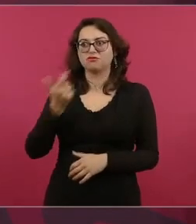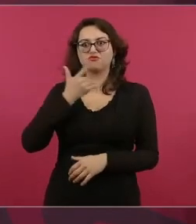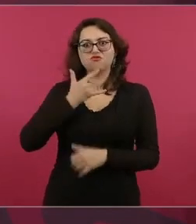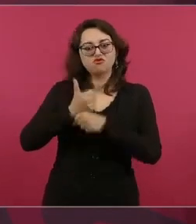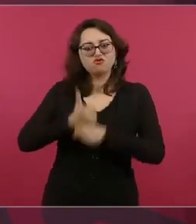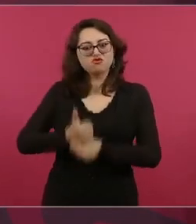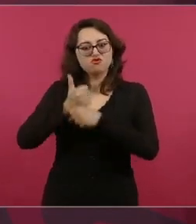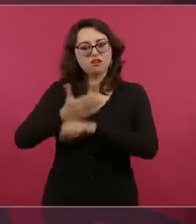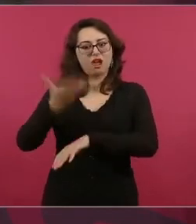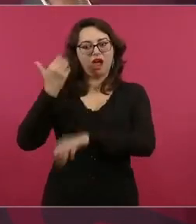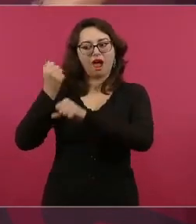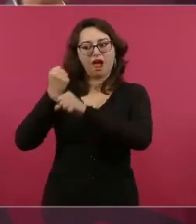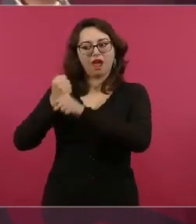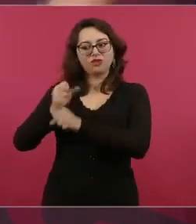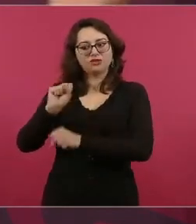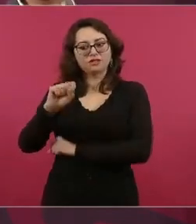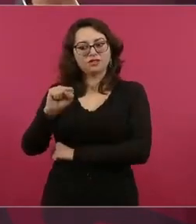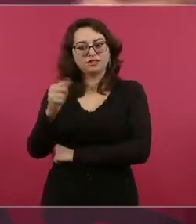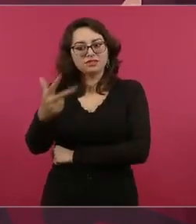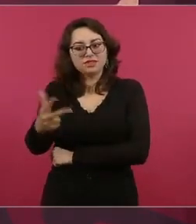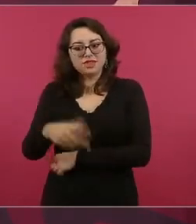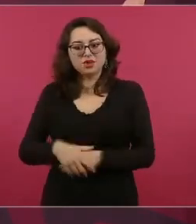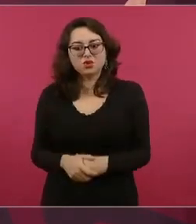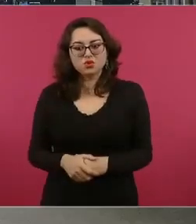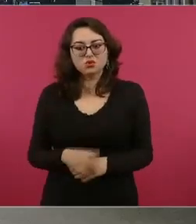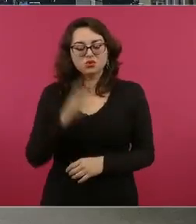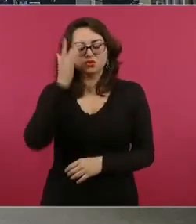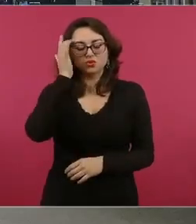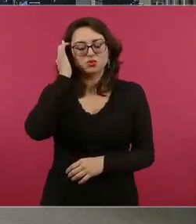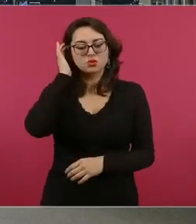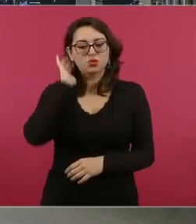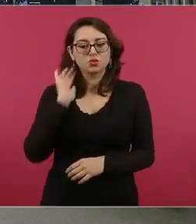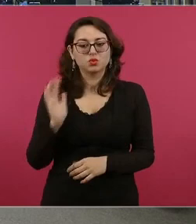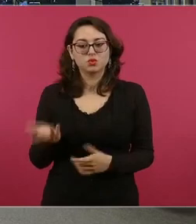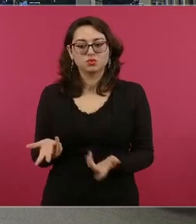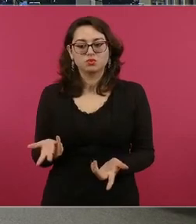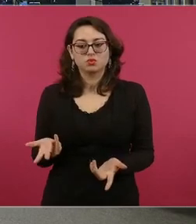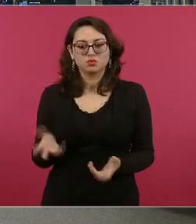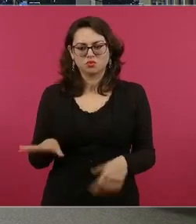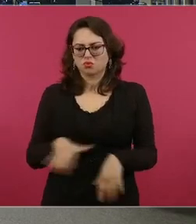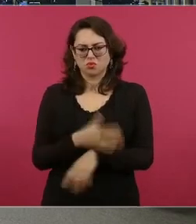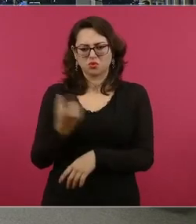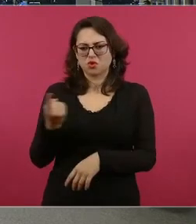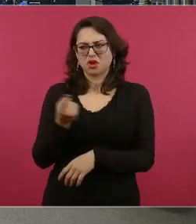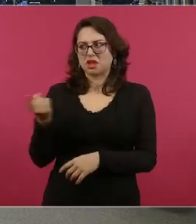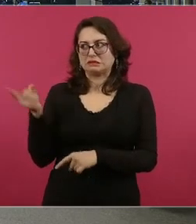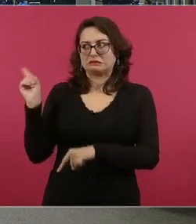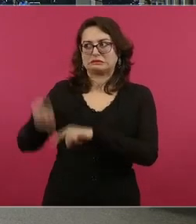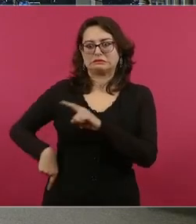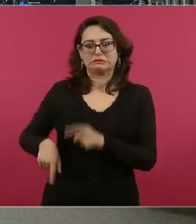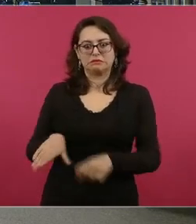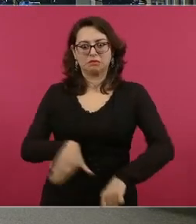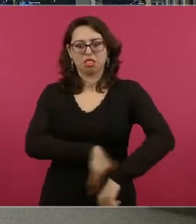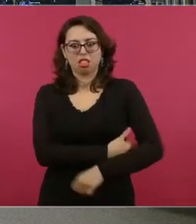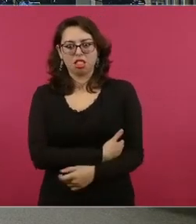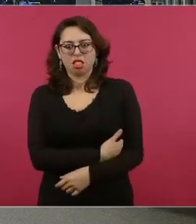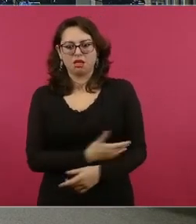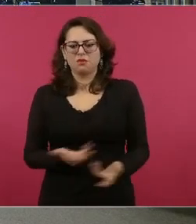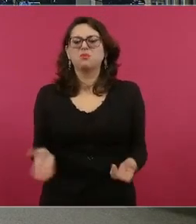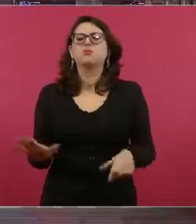Si nos costó trabajo conseguir aquí, en los archivos,